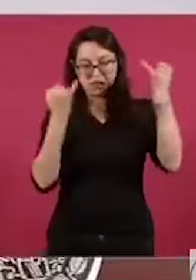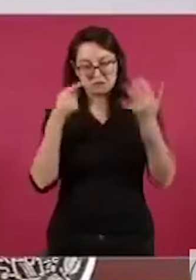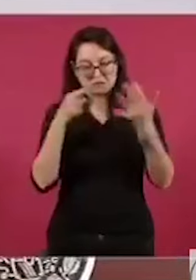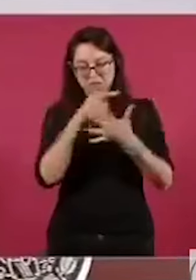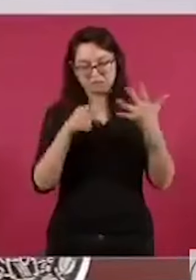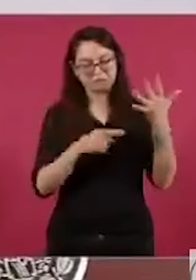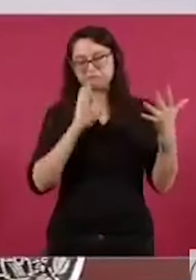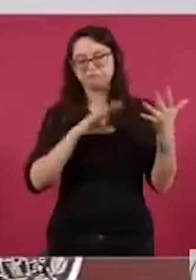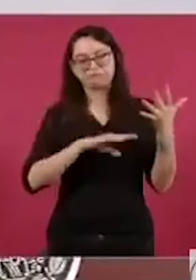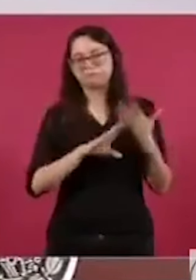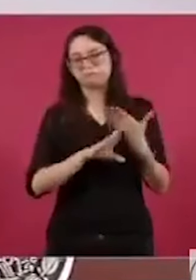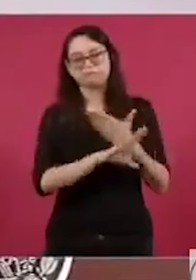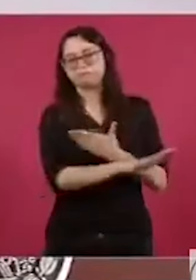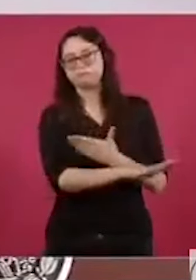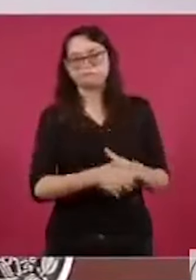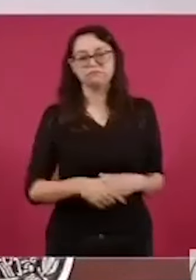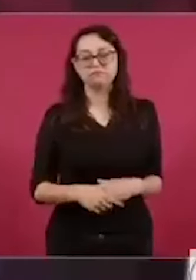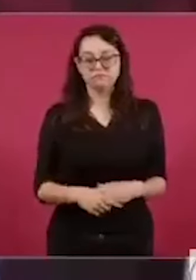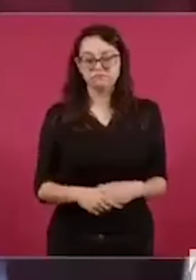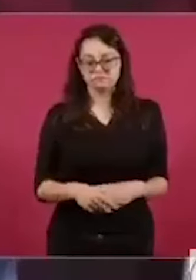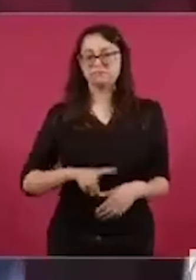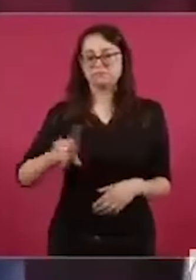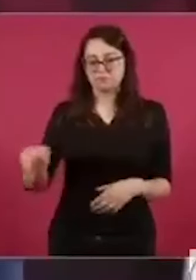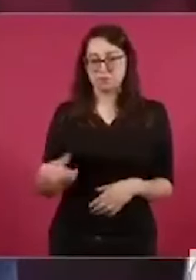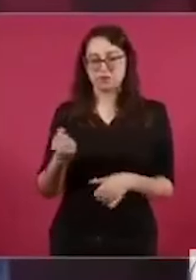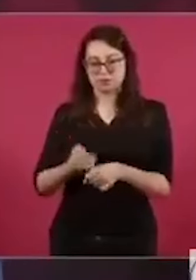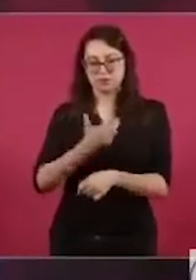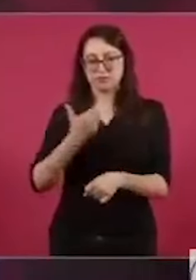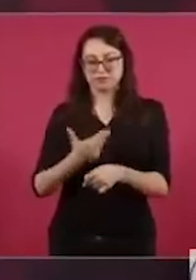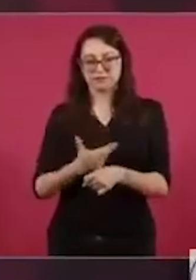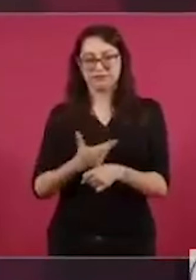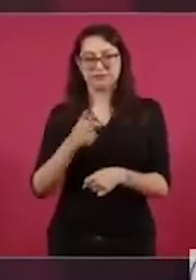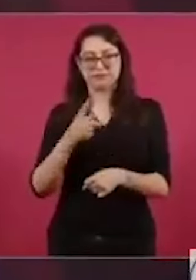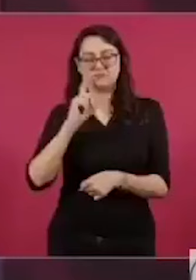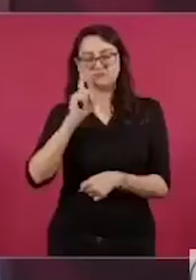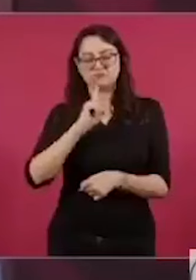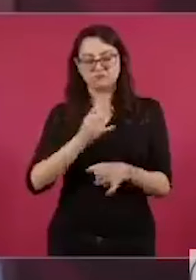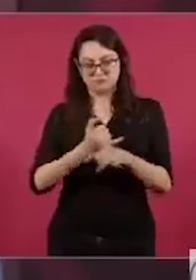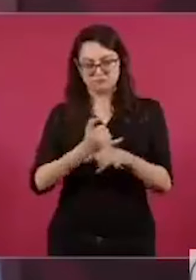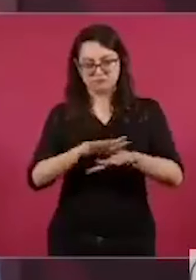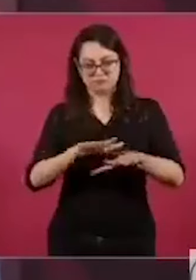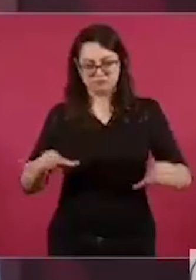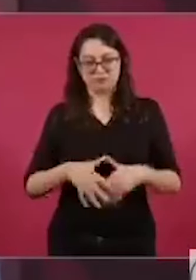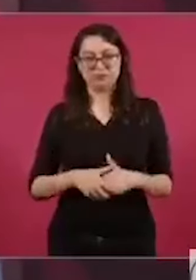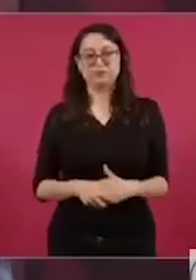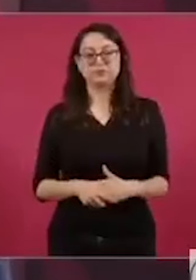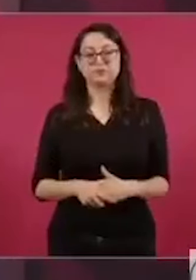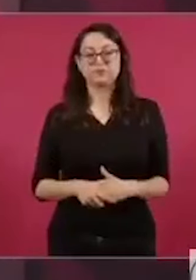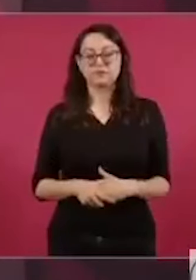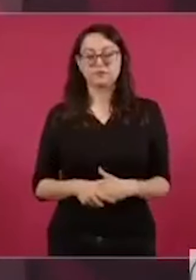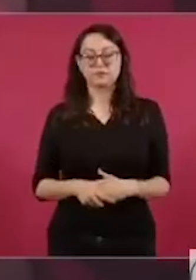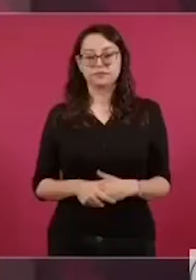que aquí va a informar la secretaria de Gobernación. Para la Nación,